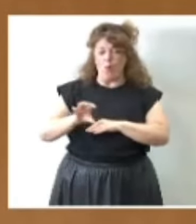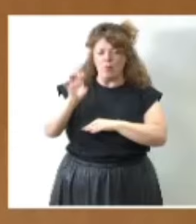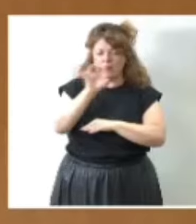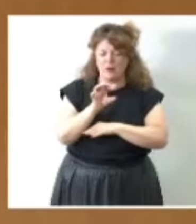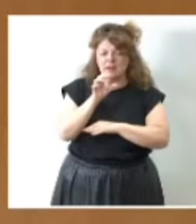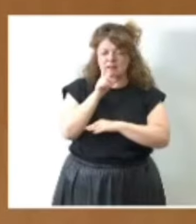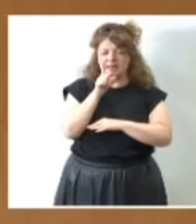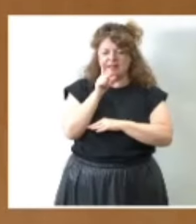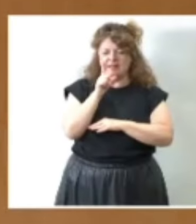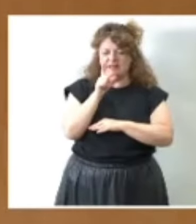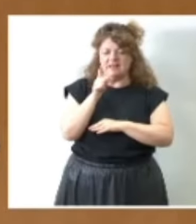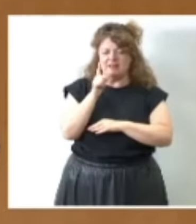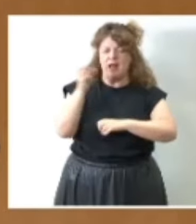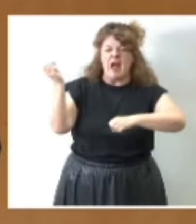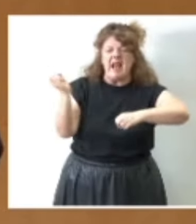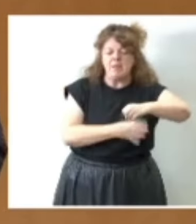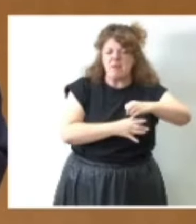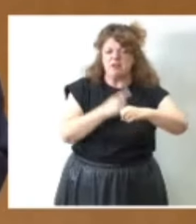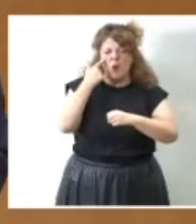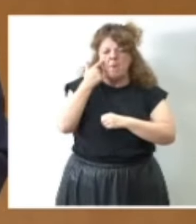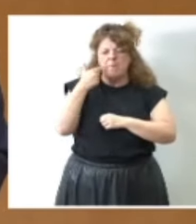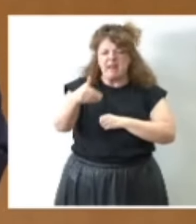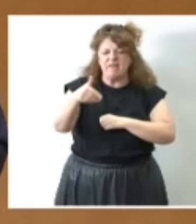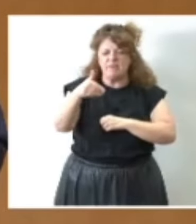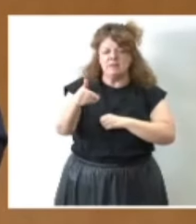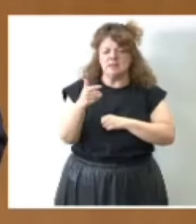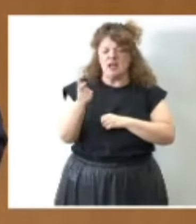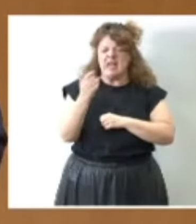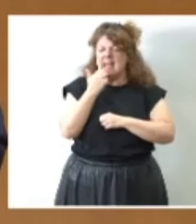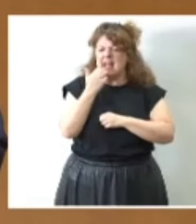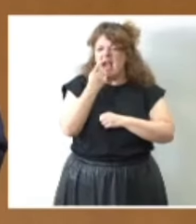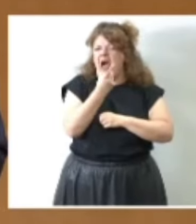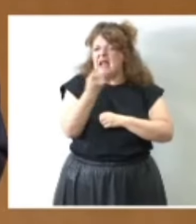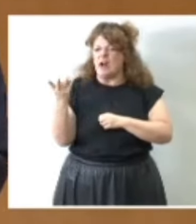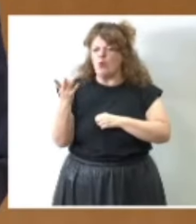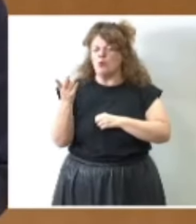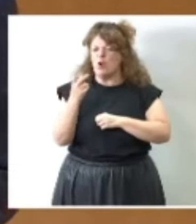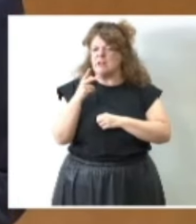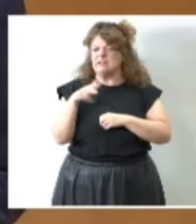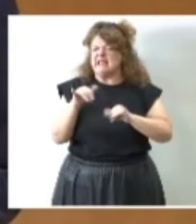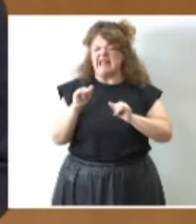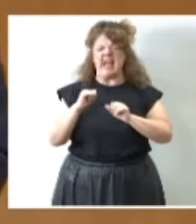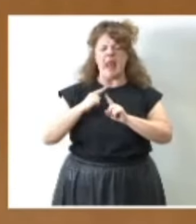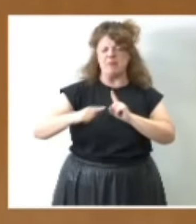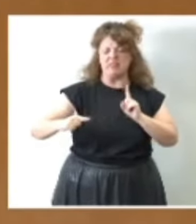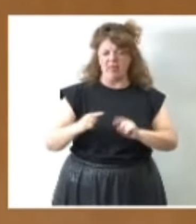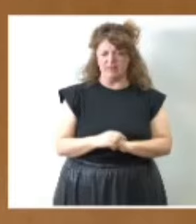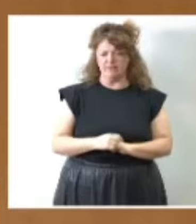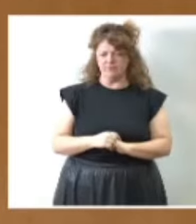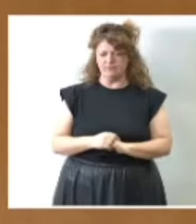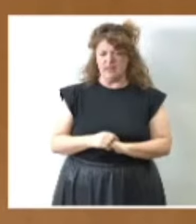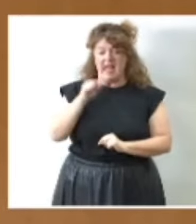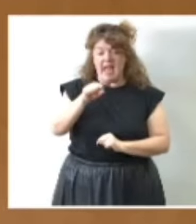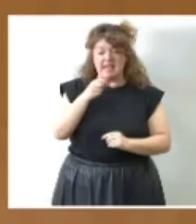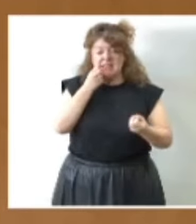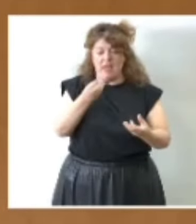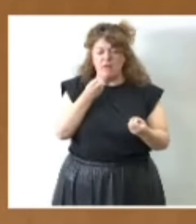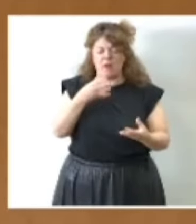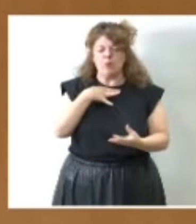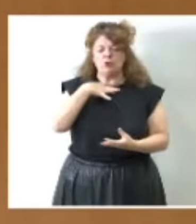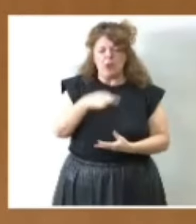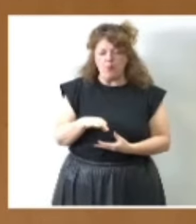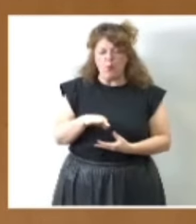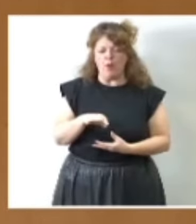superió la inversión prevista, o en cuáles no llegó ni siquiera a la mitad. Y como esa información se